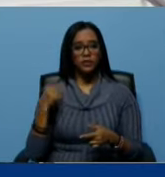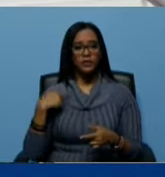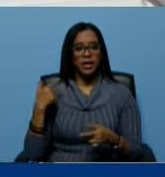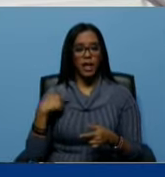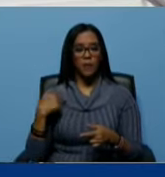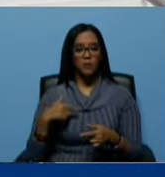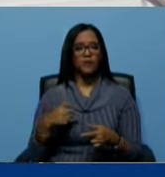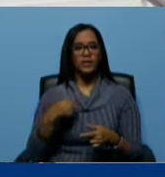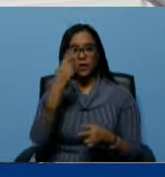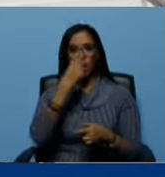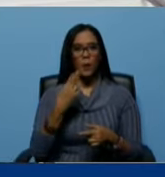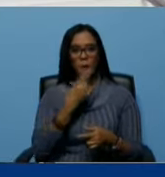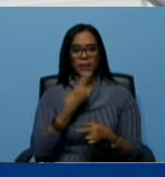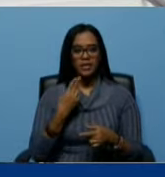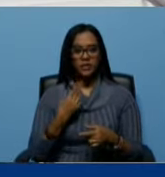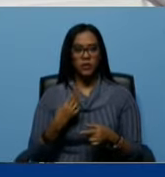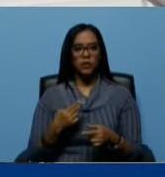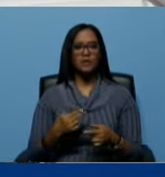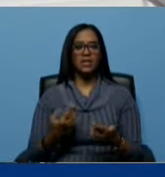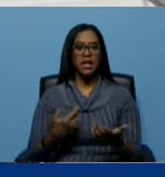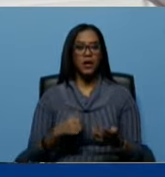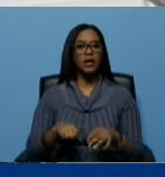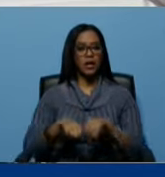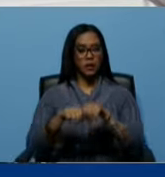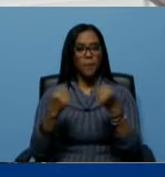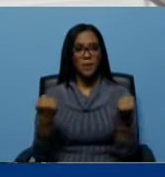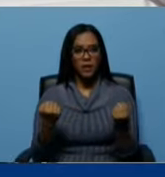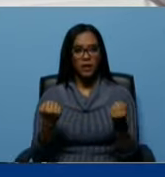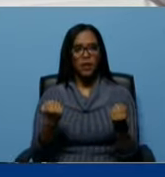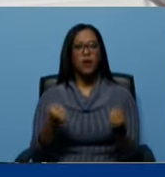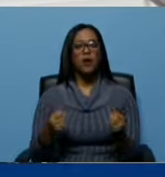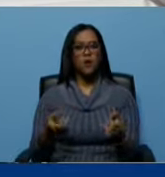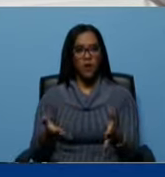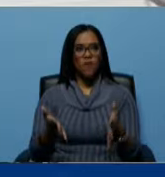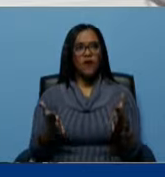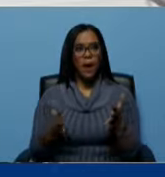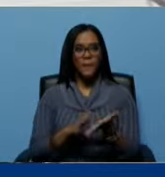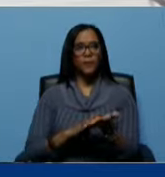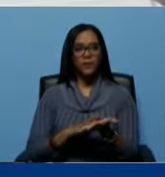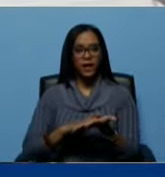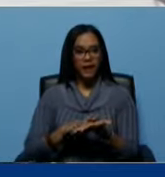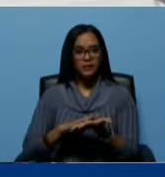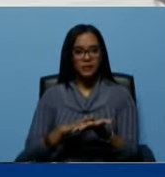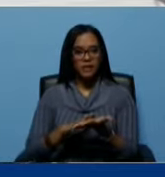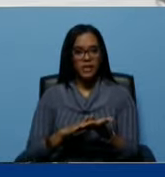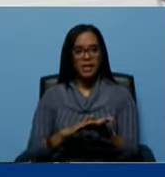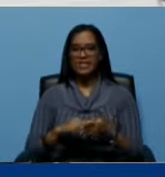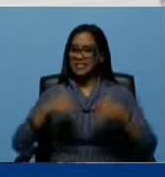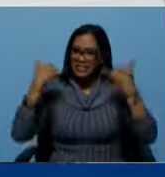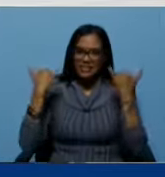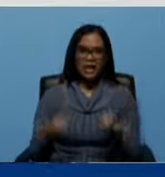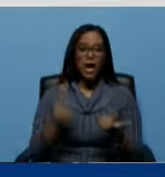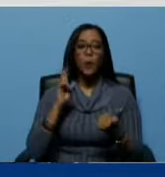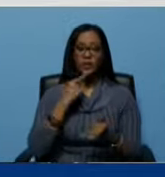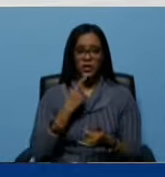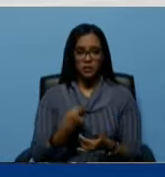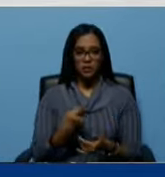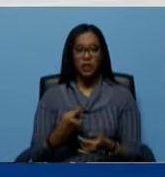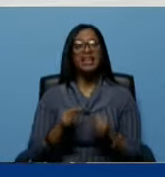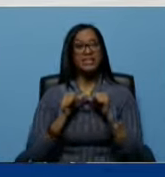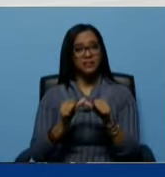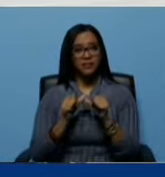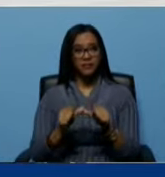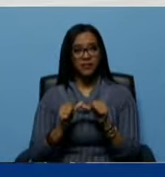compromiso de lo que destruyeron lo vamos a rehabilitar como usted lo ha dicho inmediatamente y seguir